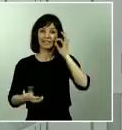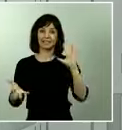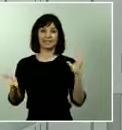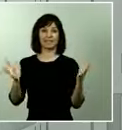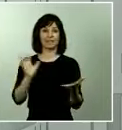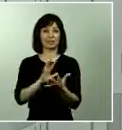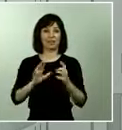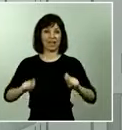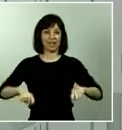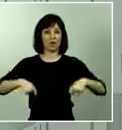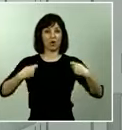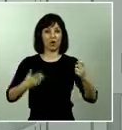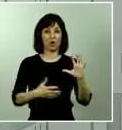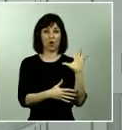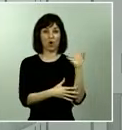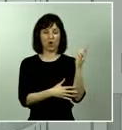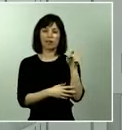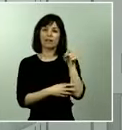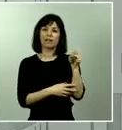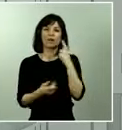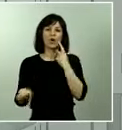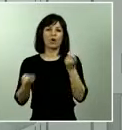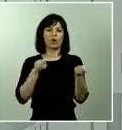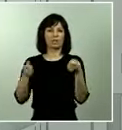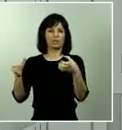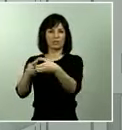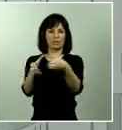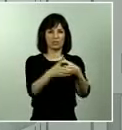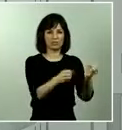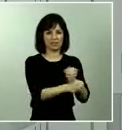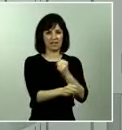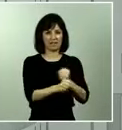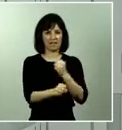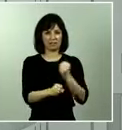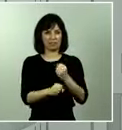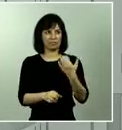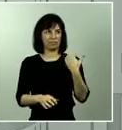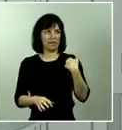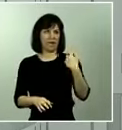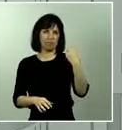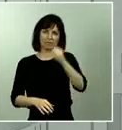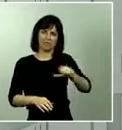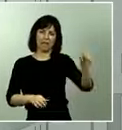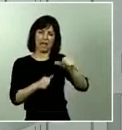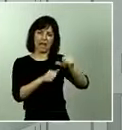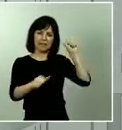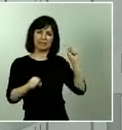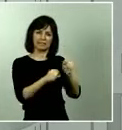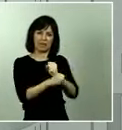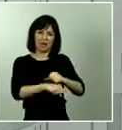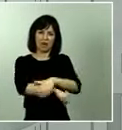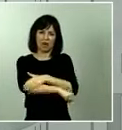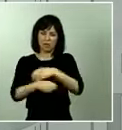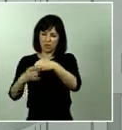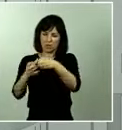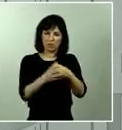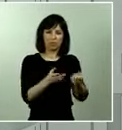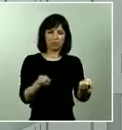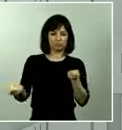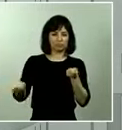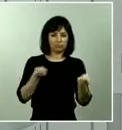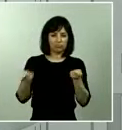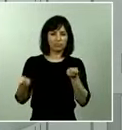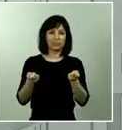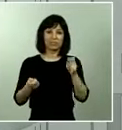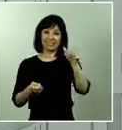está coordinando los grupos de trabajo que desde hace, insisto, ya unas semanas están trabajando por parte del Gobierno y, por tanto, ella se va a